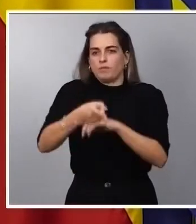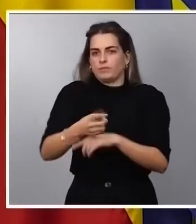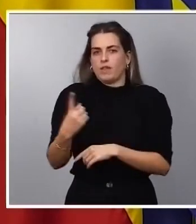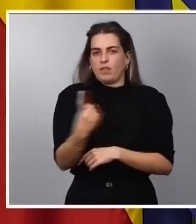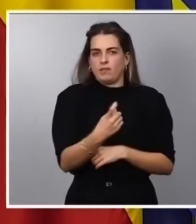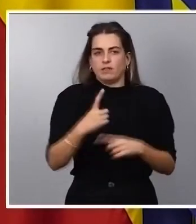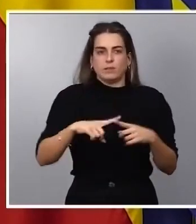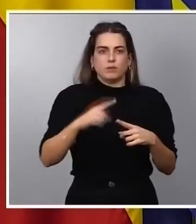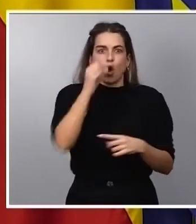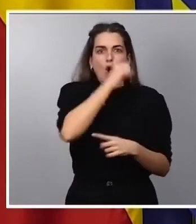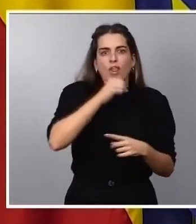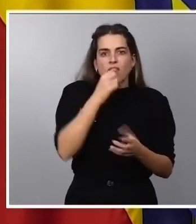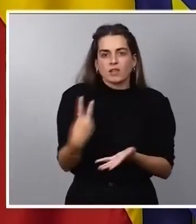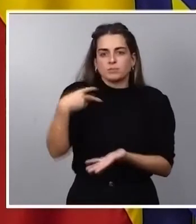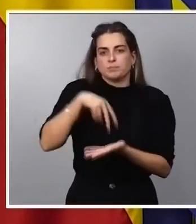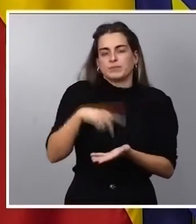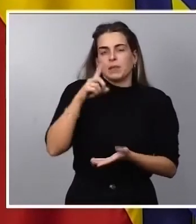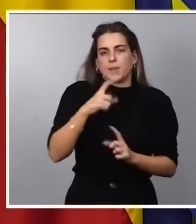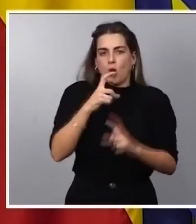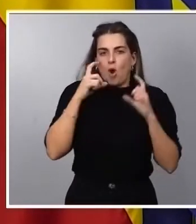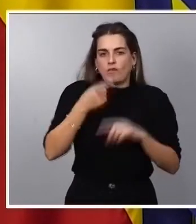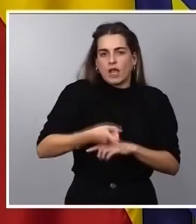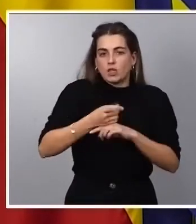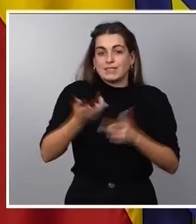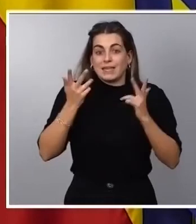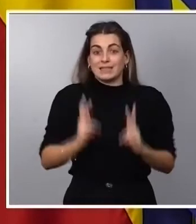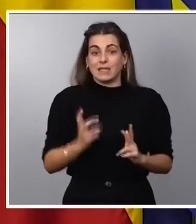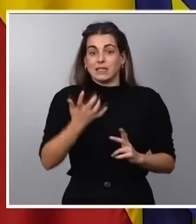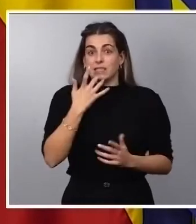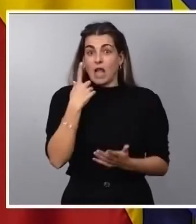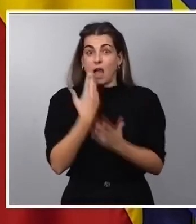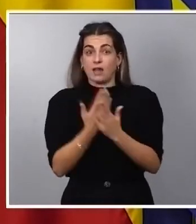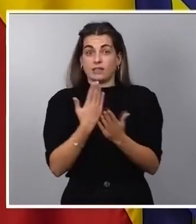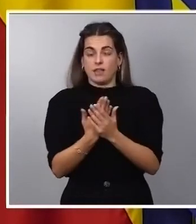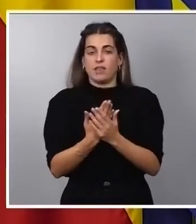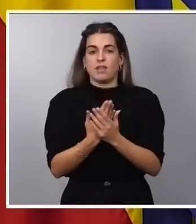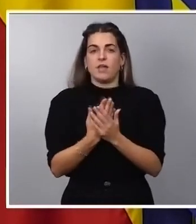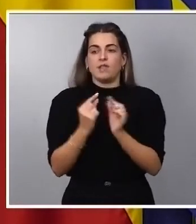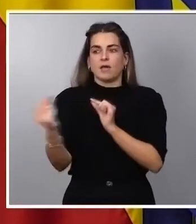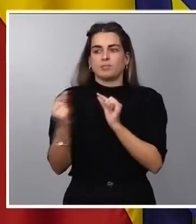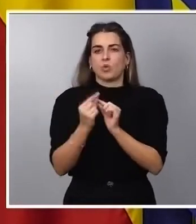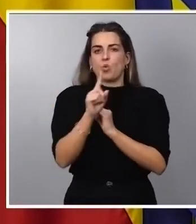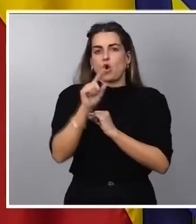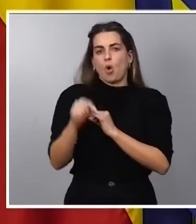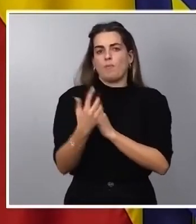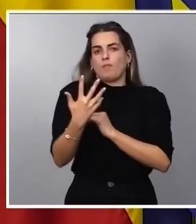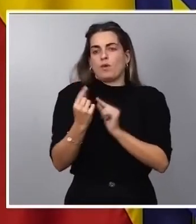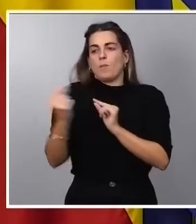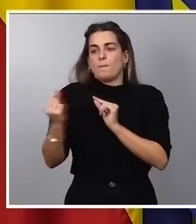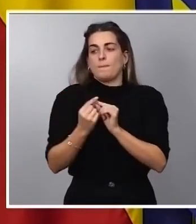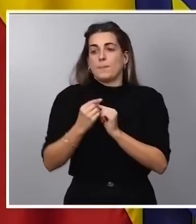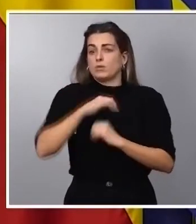estemos de pie, o que sean sentados y no se puedan garantizar estos eventos en 1,5 metros de distancia.